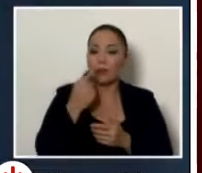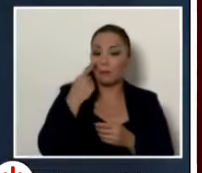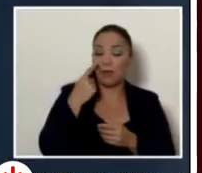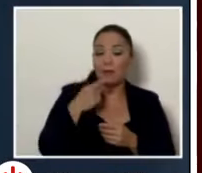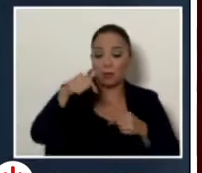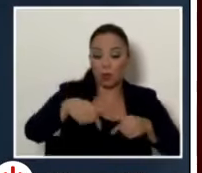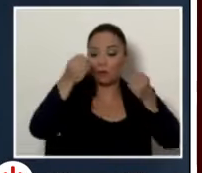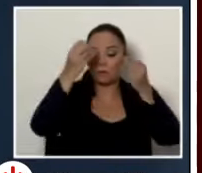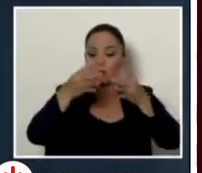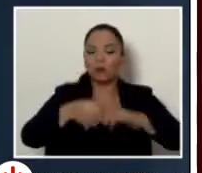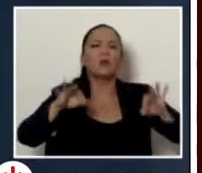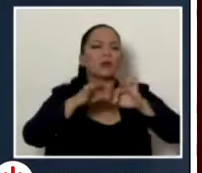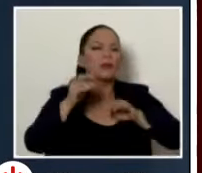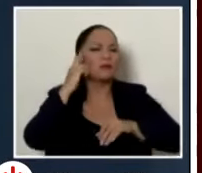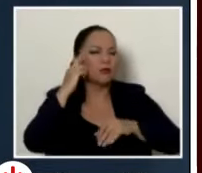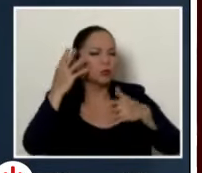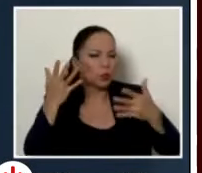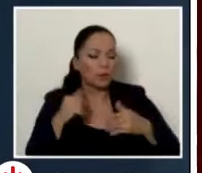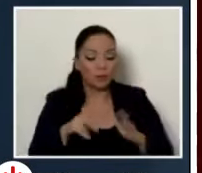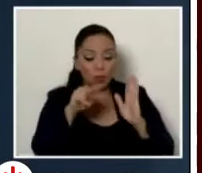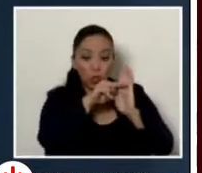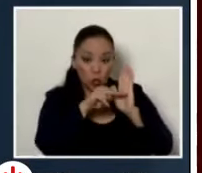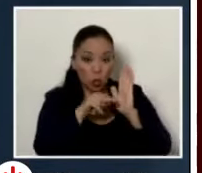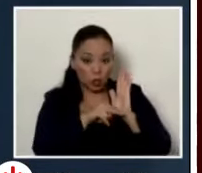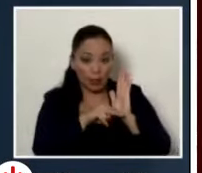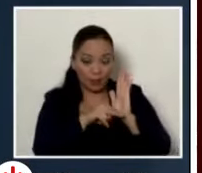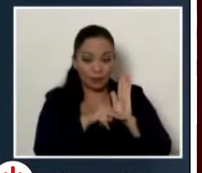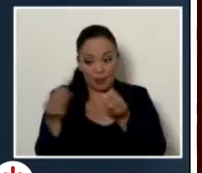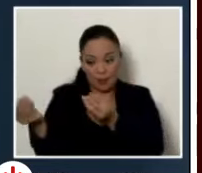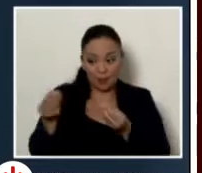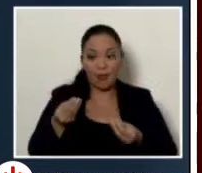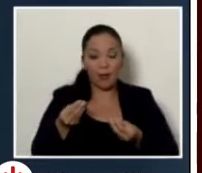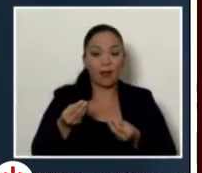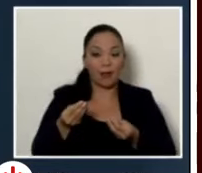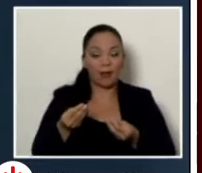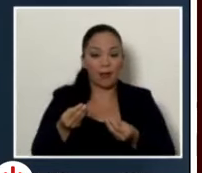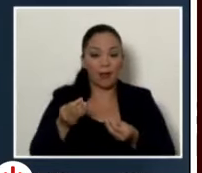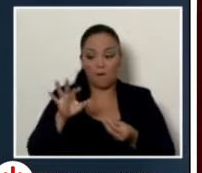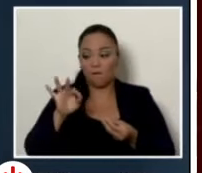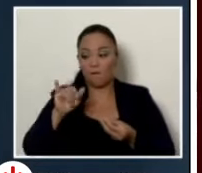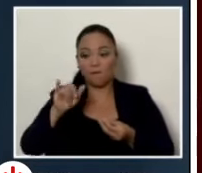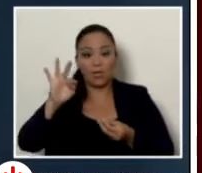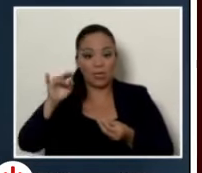estamos comunicando? También, esta calificación lo que hace es crear confianza en los inversionistas del grupo ICE